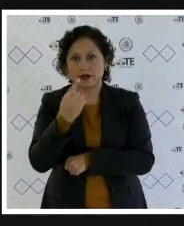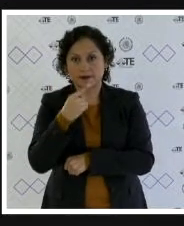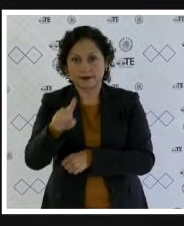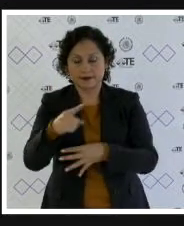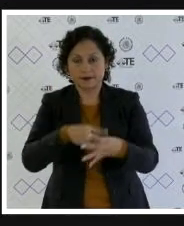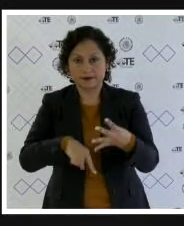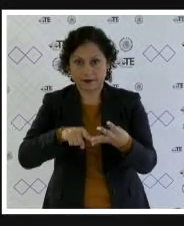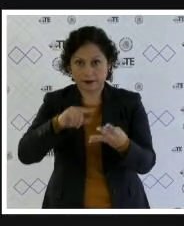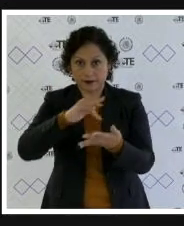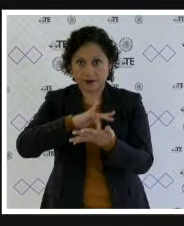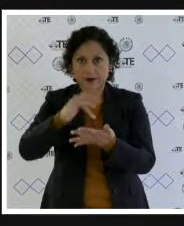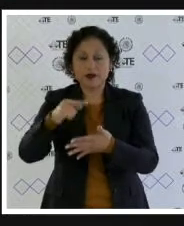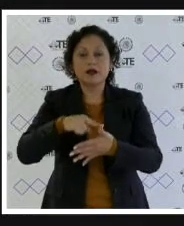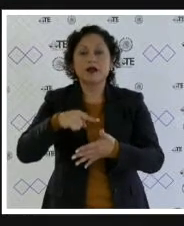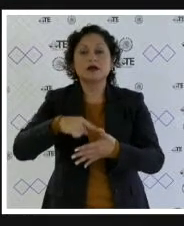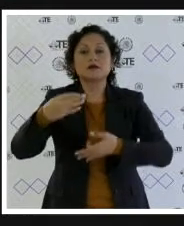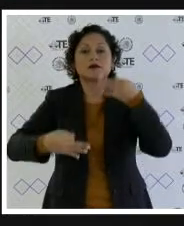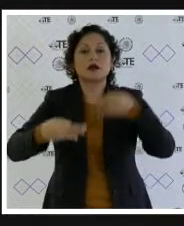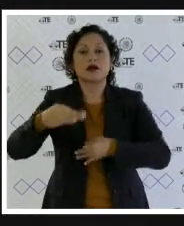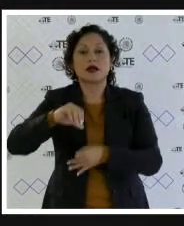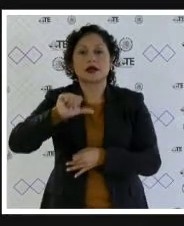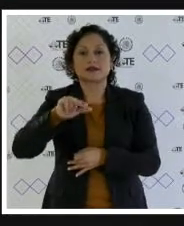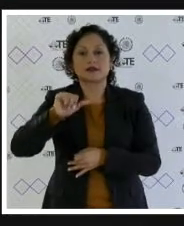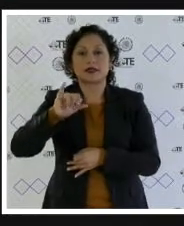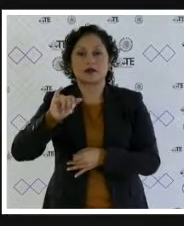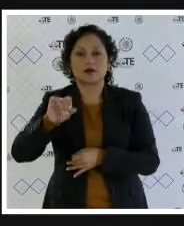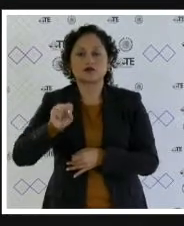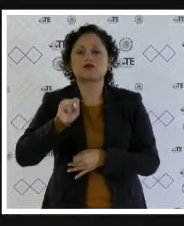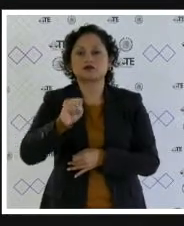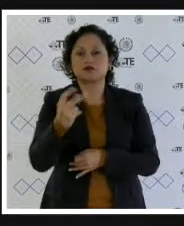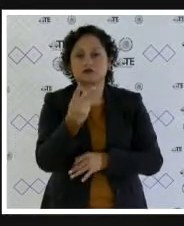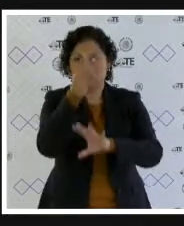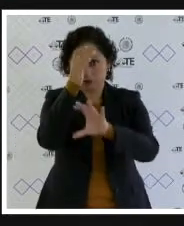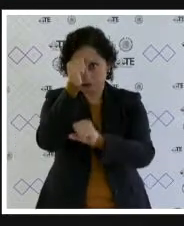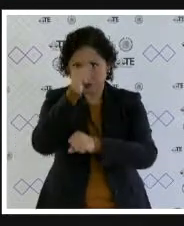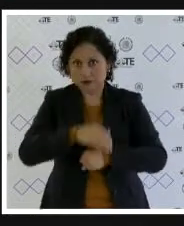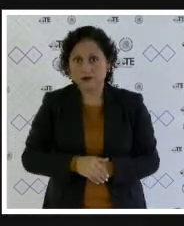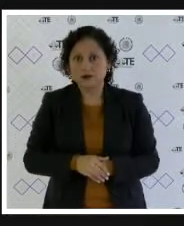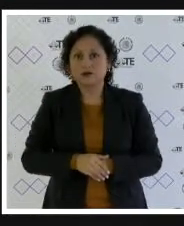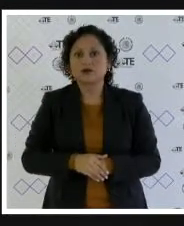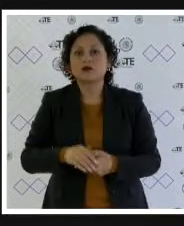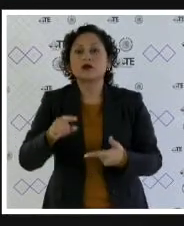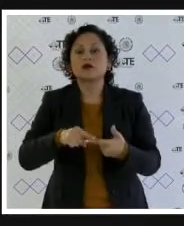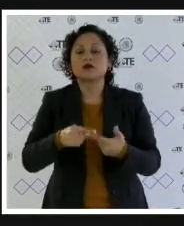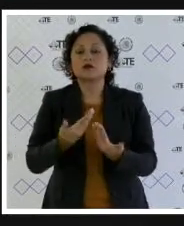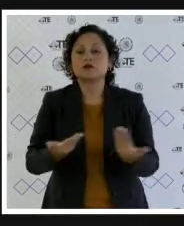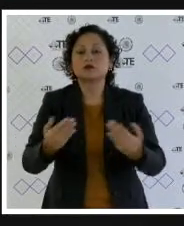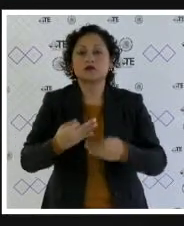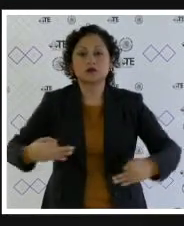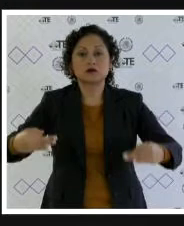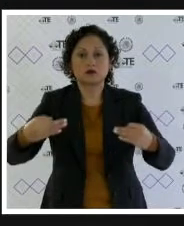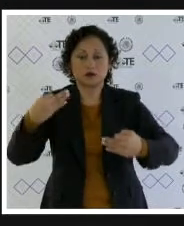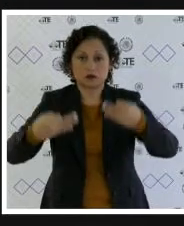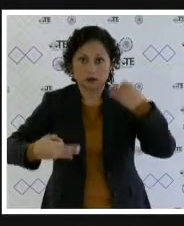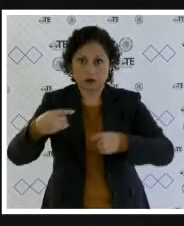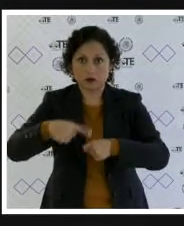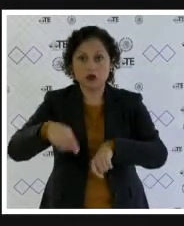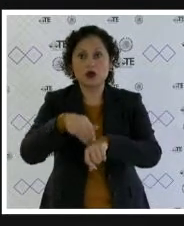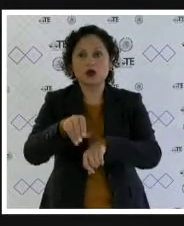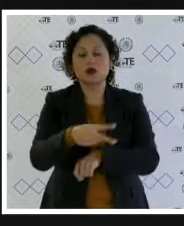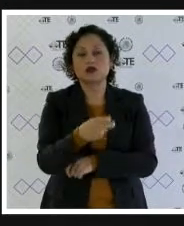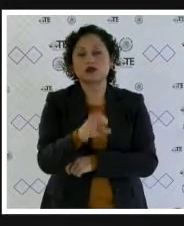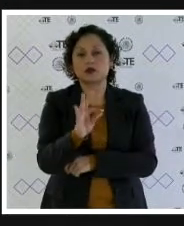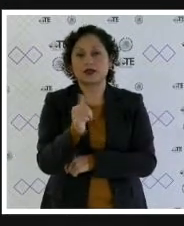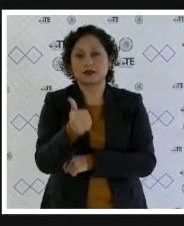Sí, muchas gracias. Magistrado Gustavo Gonzalo Hernández. A favor de los proyectos. Muchas gracias, magistrados. Magistrados, los juicios electorales 246